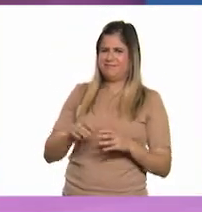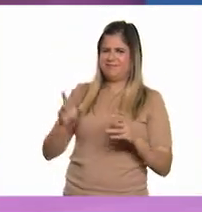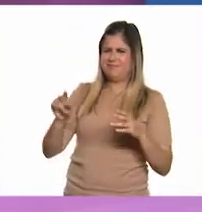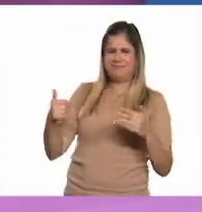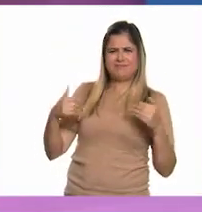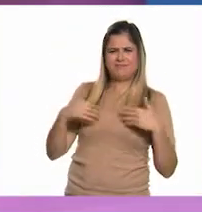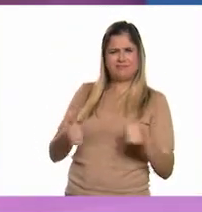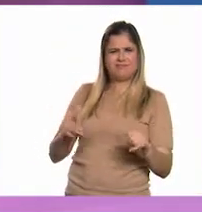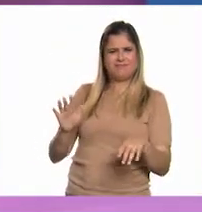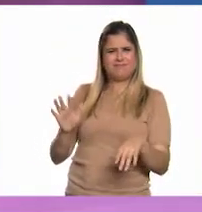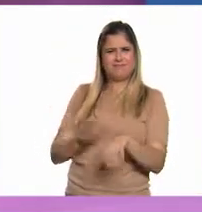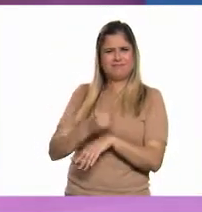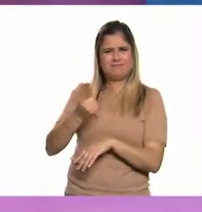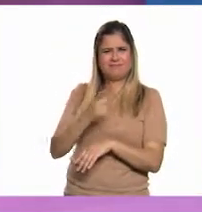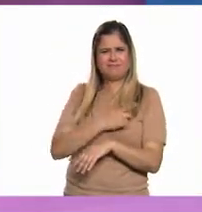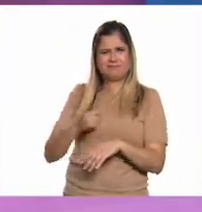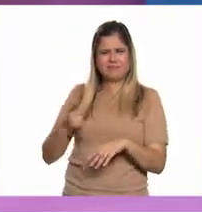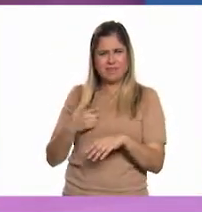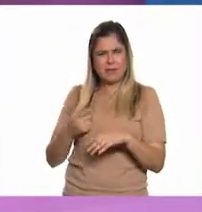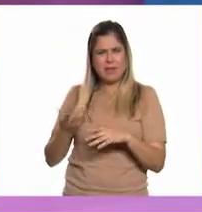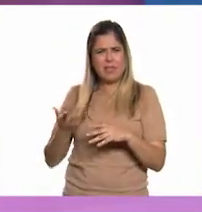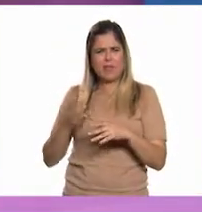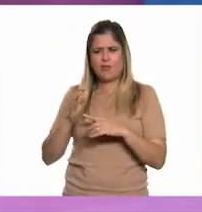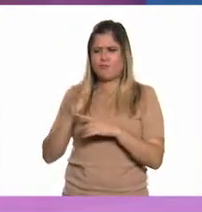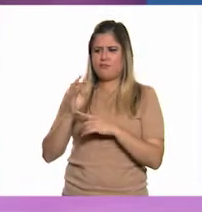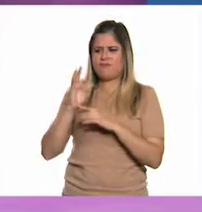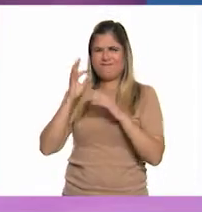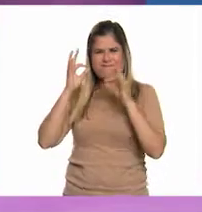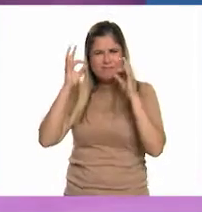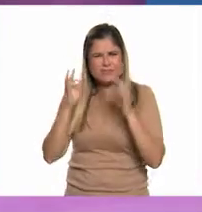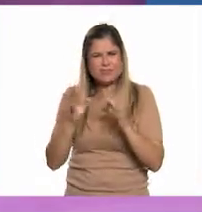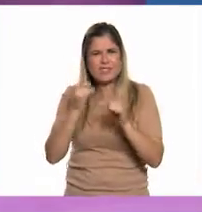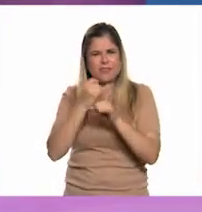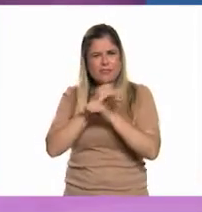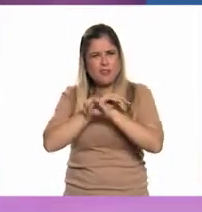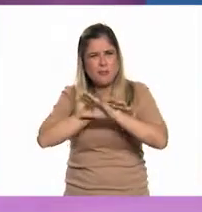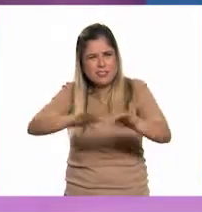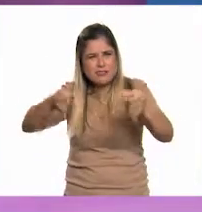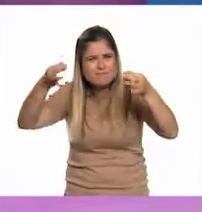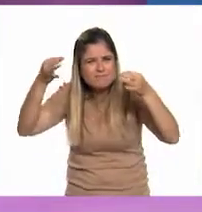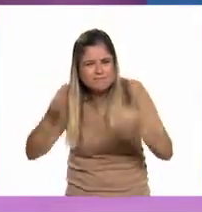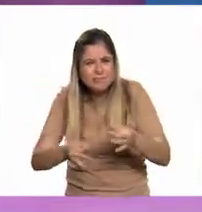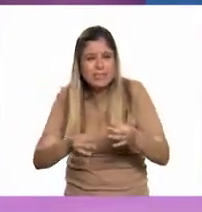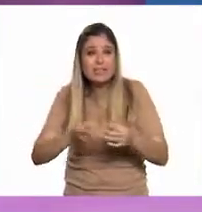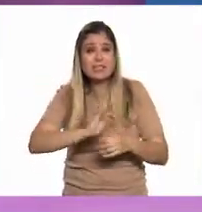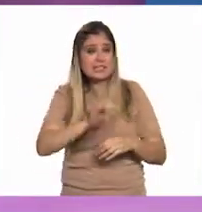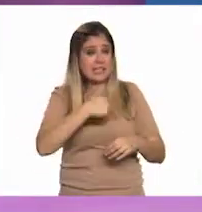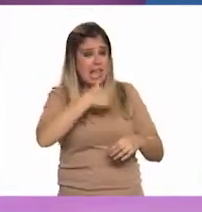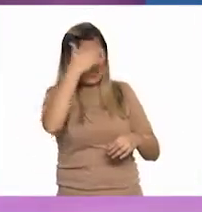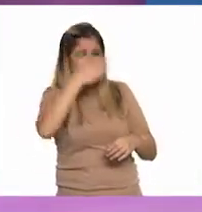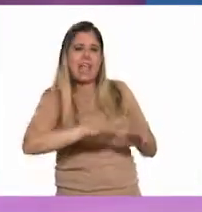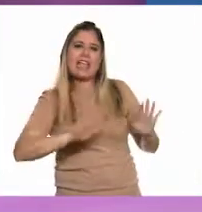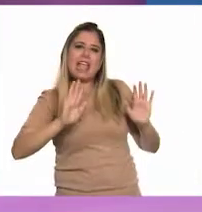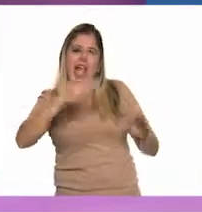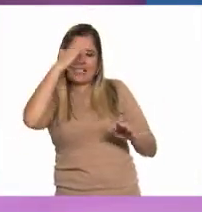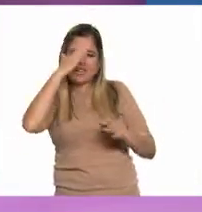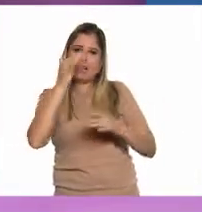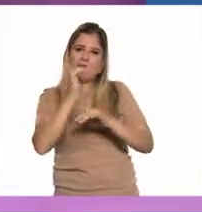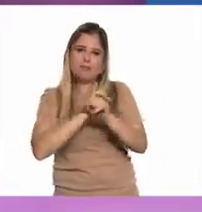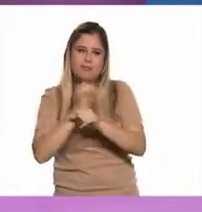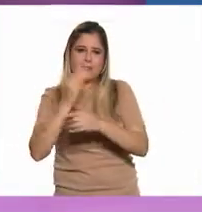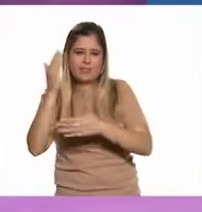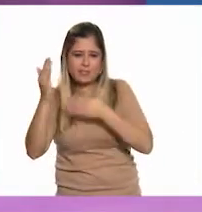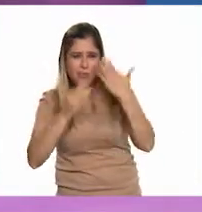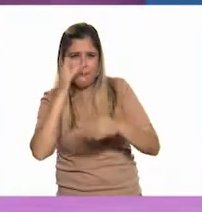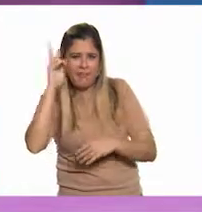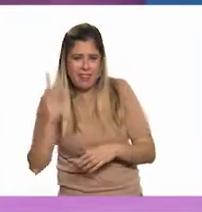¿Por qué debemos fundamentar lo que ya sabemos, profe? Si lo sabemos es porque ya lo sabemos y ya lo estudiamos y